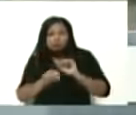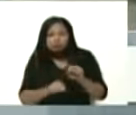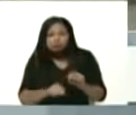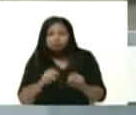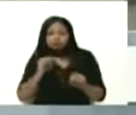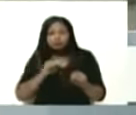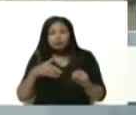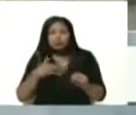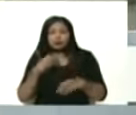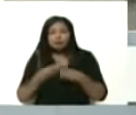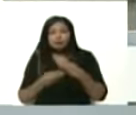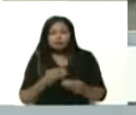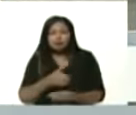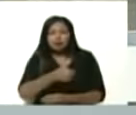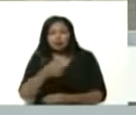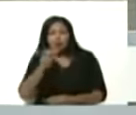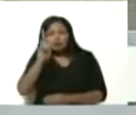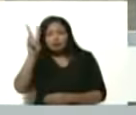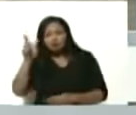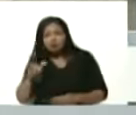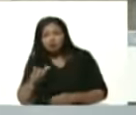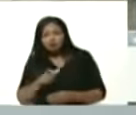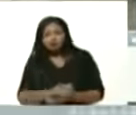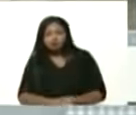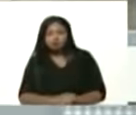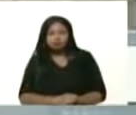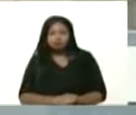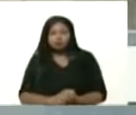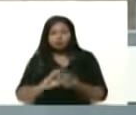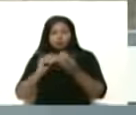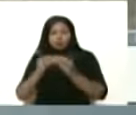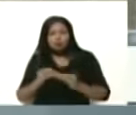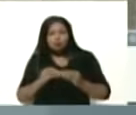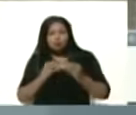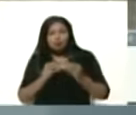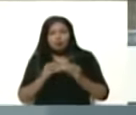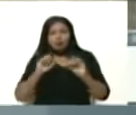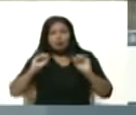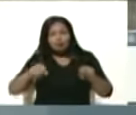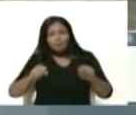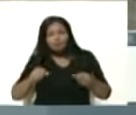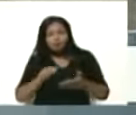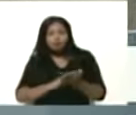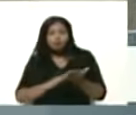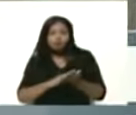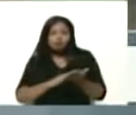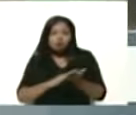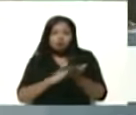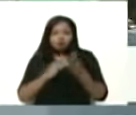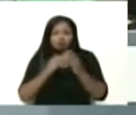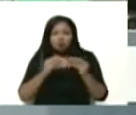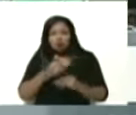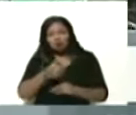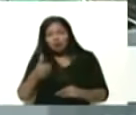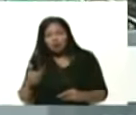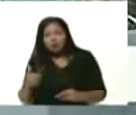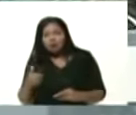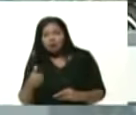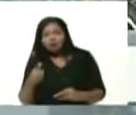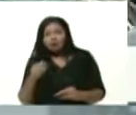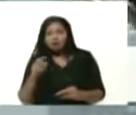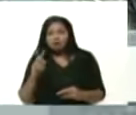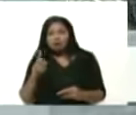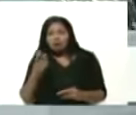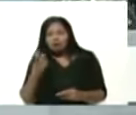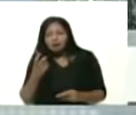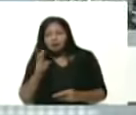también puedan llegar a cada uno de los venezolanos para reparar repotenciar las motos y recuperar algunas motos que de repente están en desuso